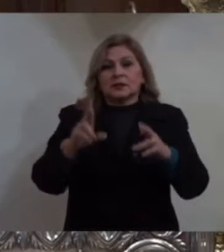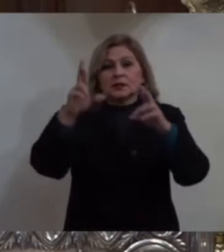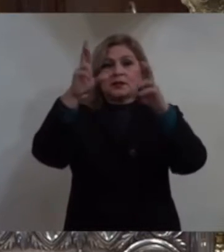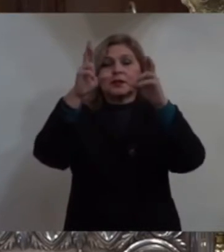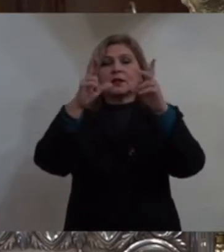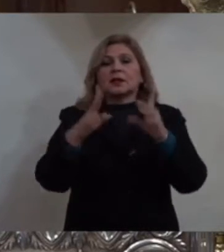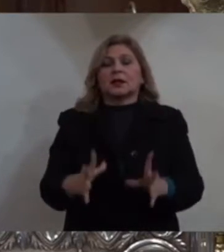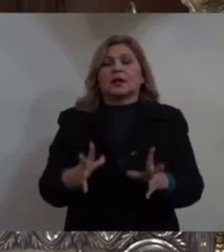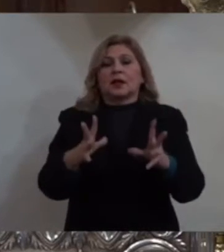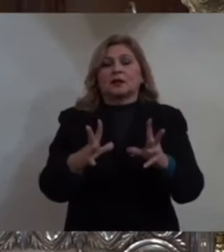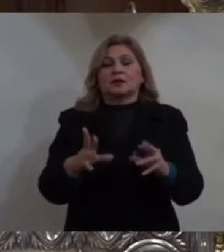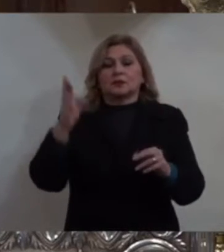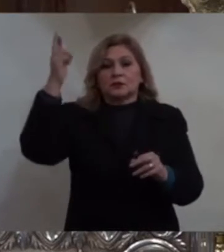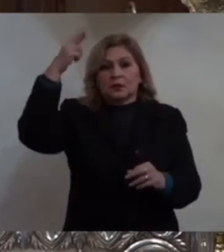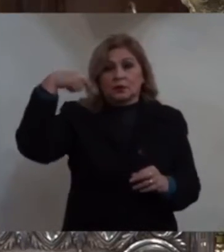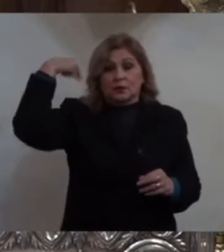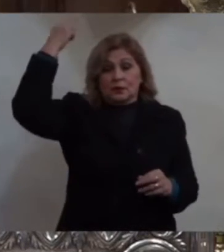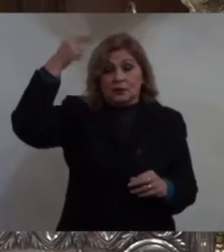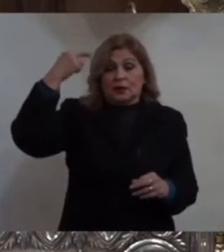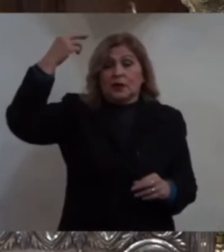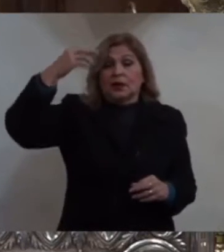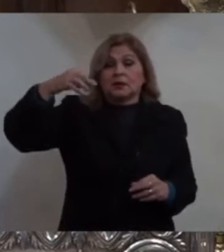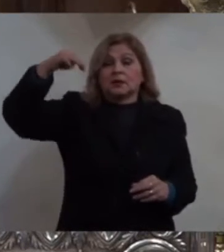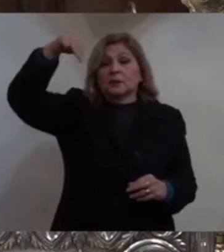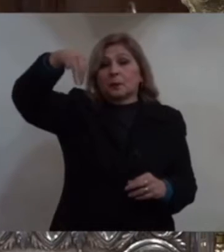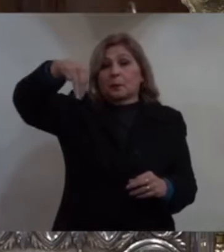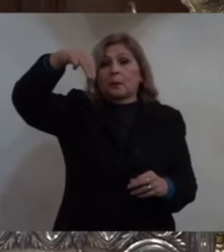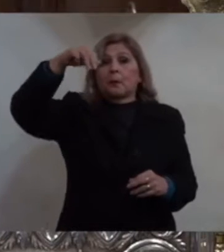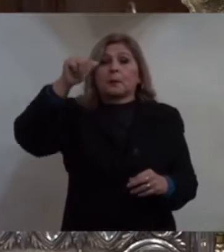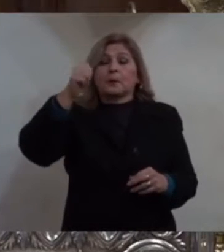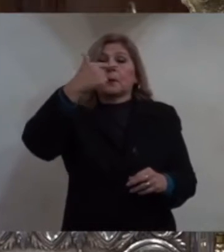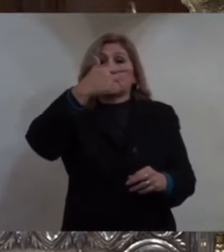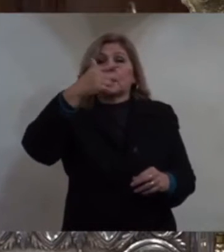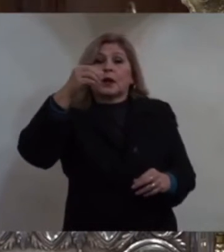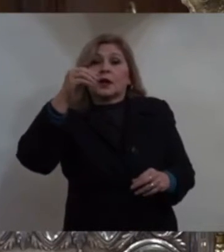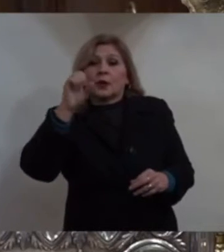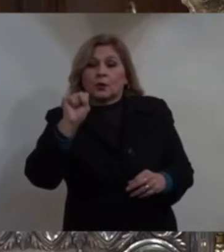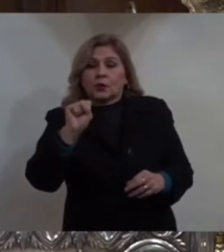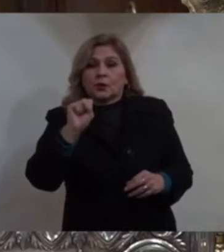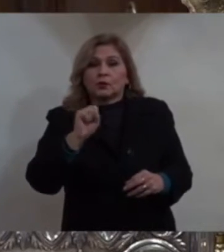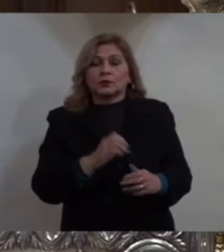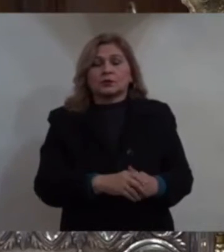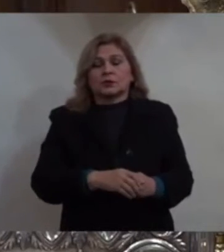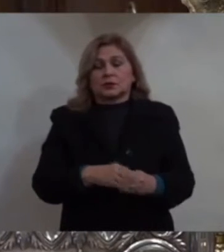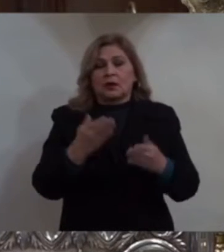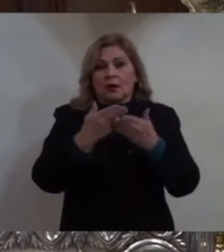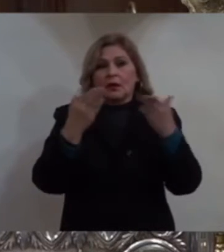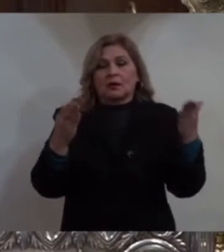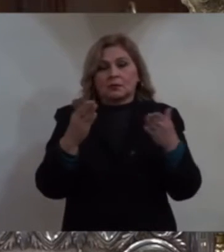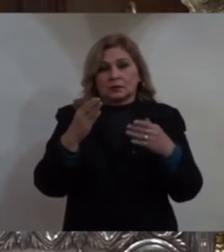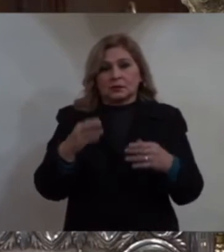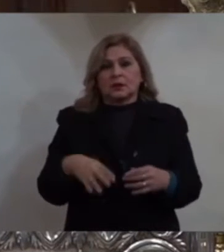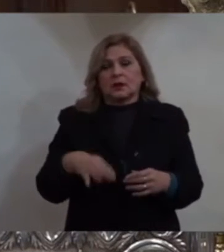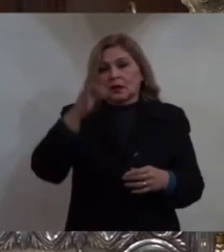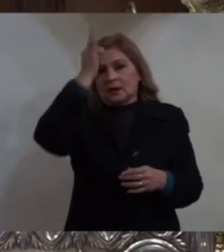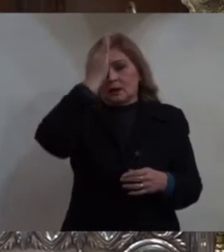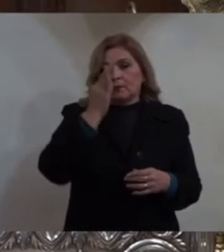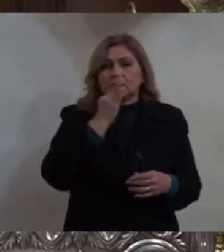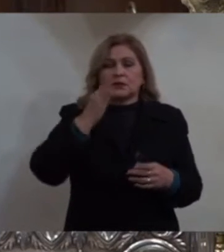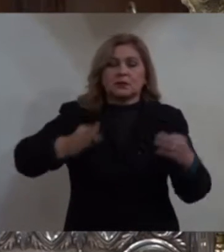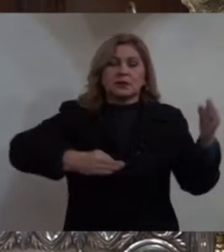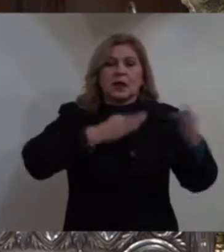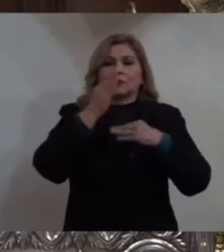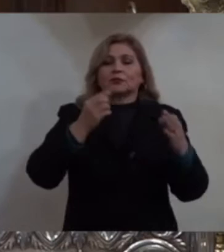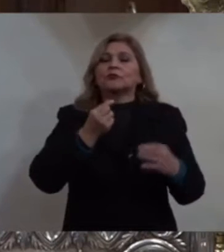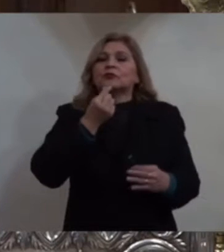Reyes Magos. En esta Eucaristía los tendremos presentes a todos ellos,